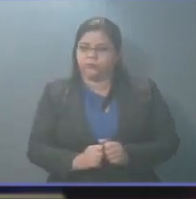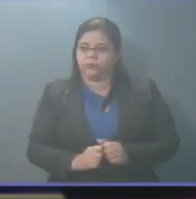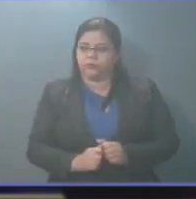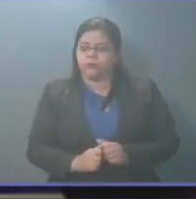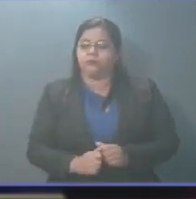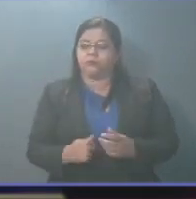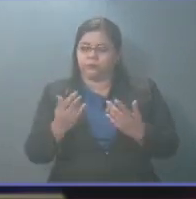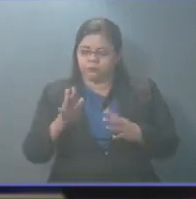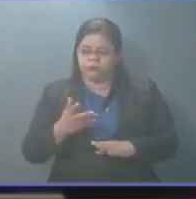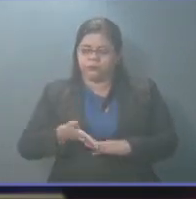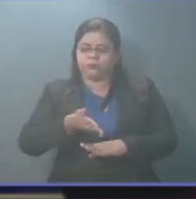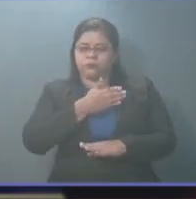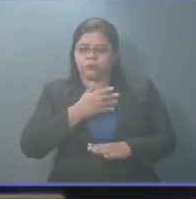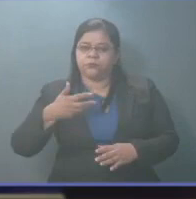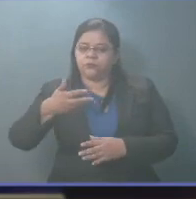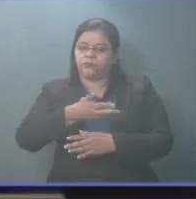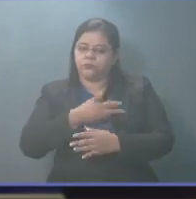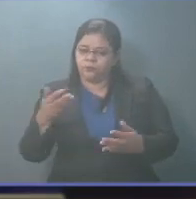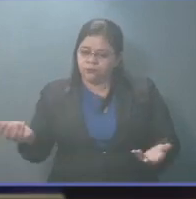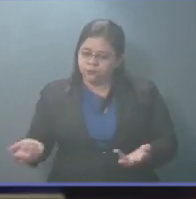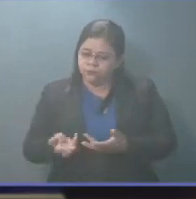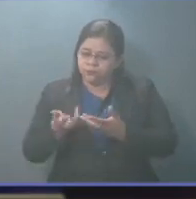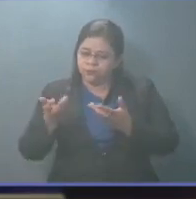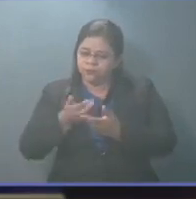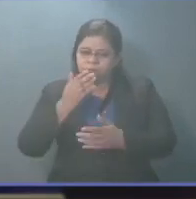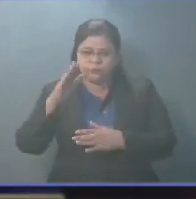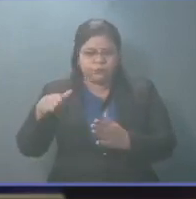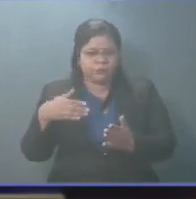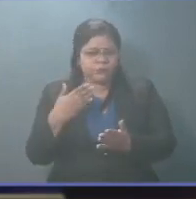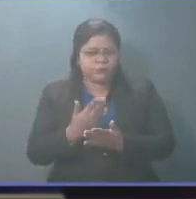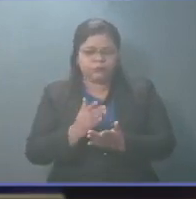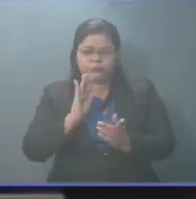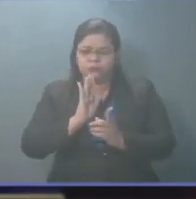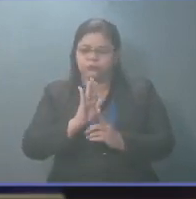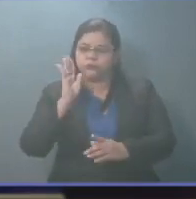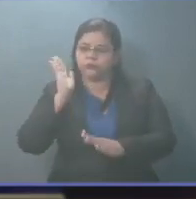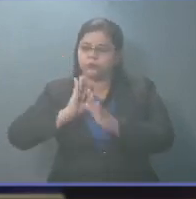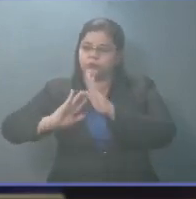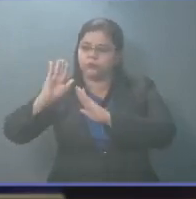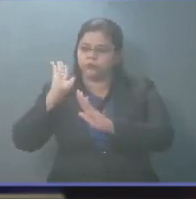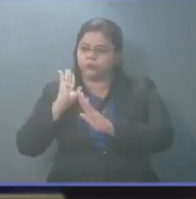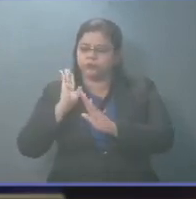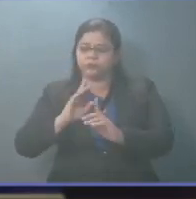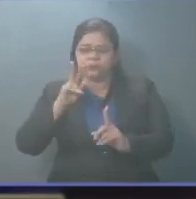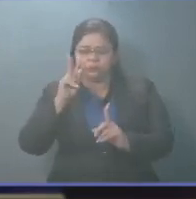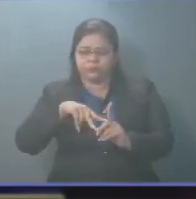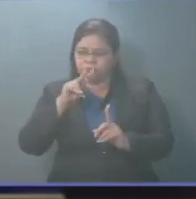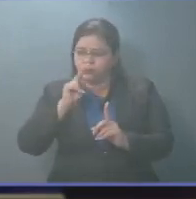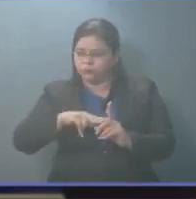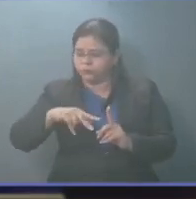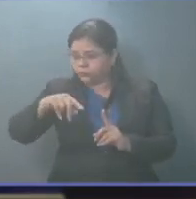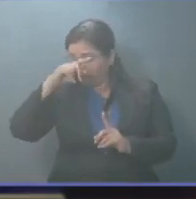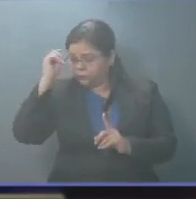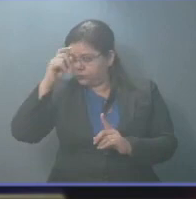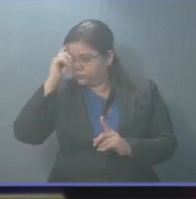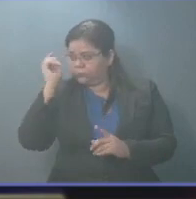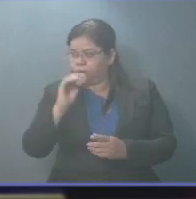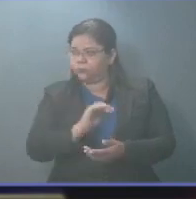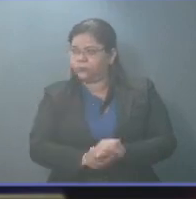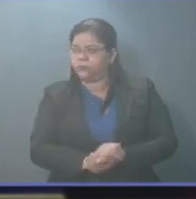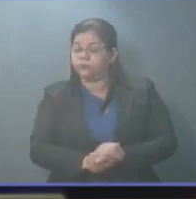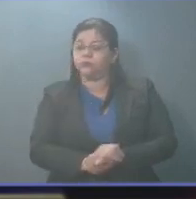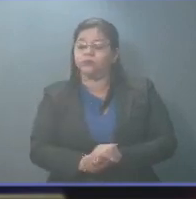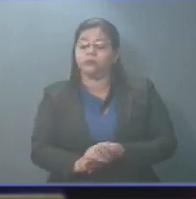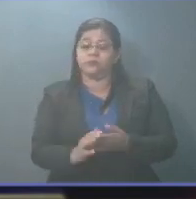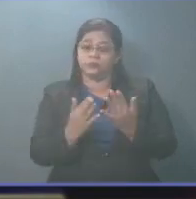Hemos investigado, por supuesto, todos sus antecedentes, su trabajo, su esfuerzo, y hoy